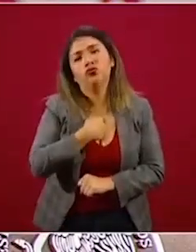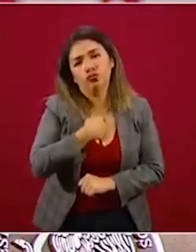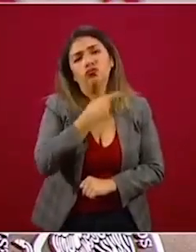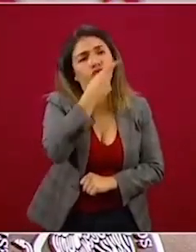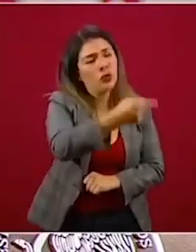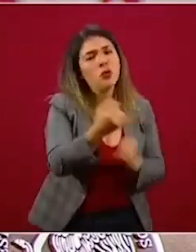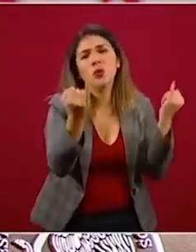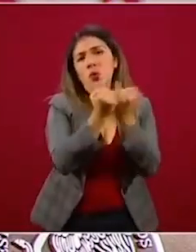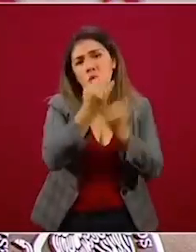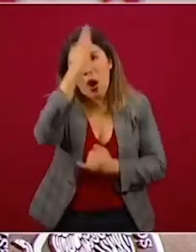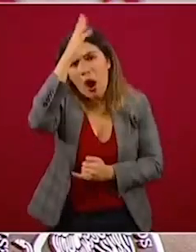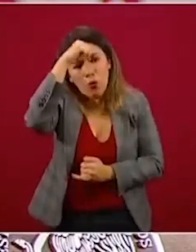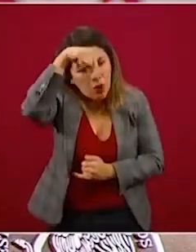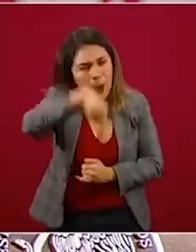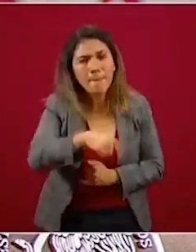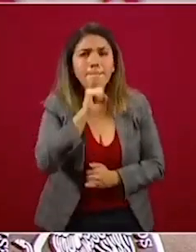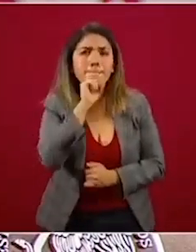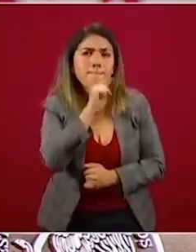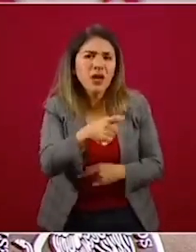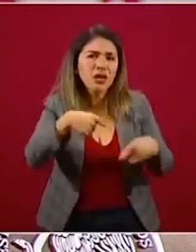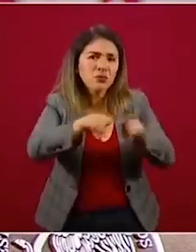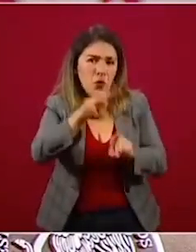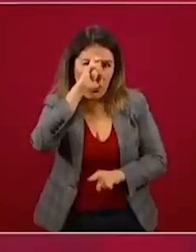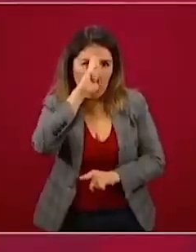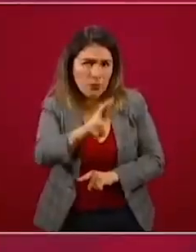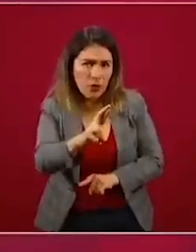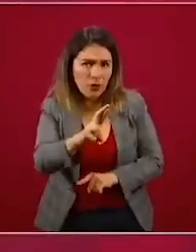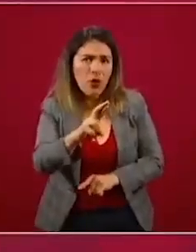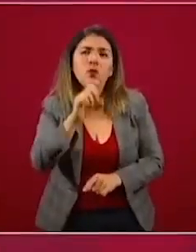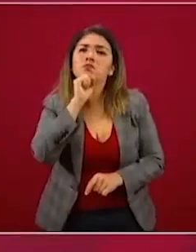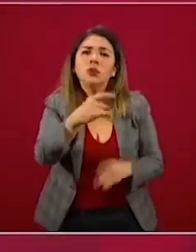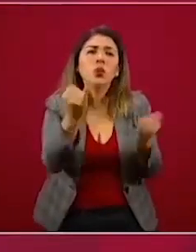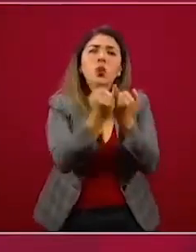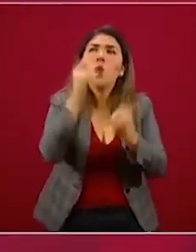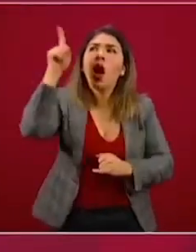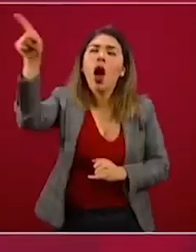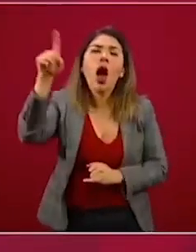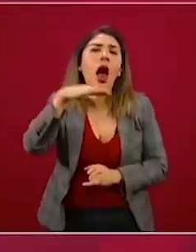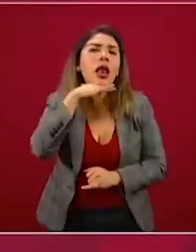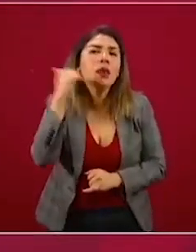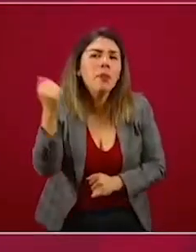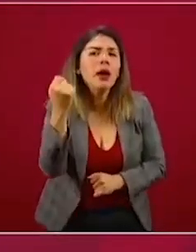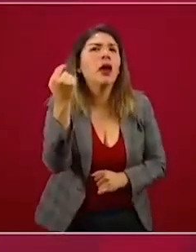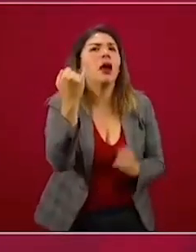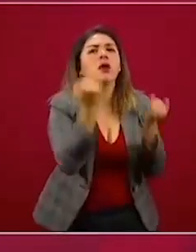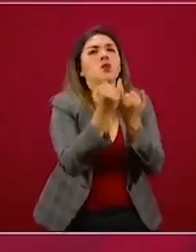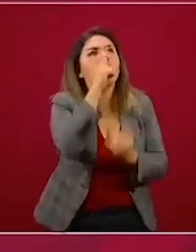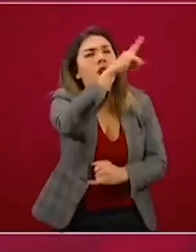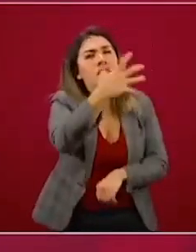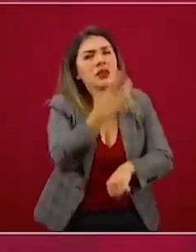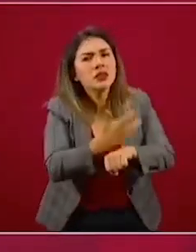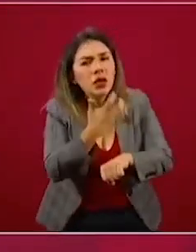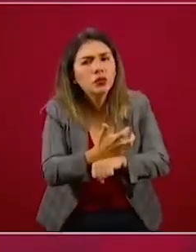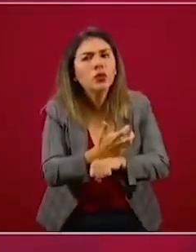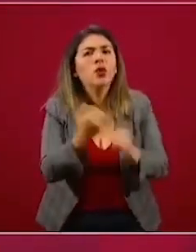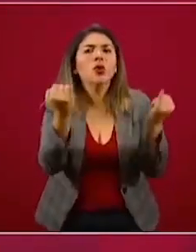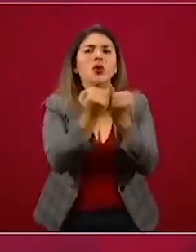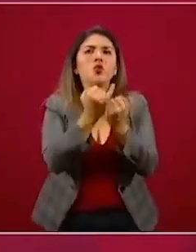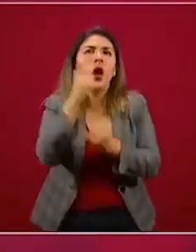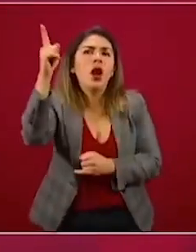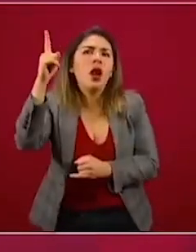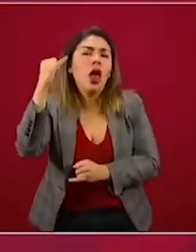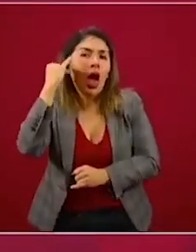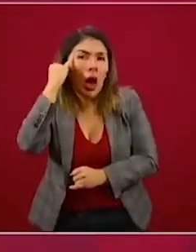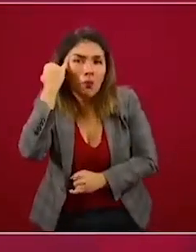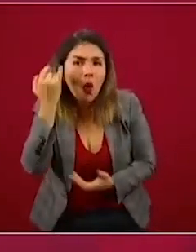mismo que van a hacer en Alemania, que van a hacer en Estados Unidos, que van a hacer en Japón,